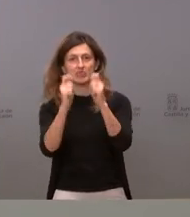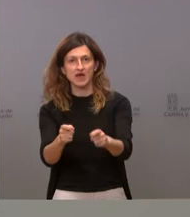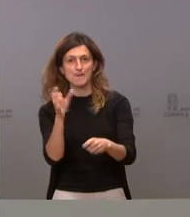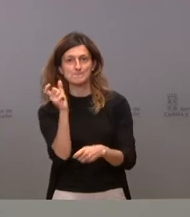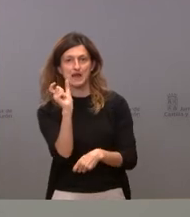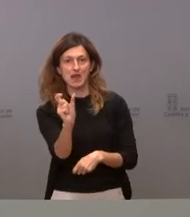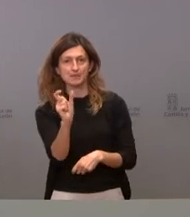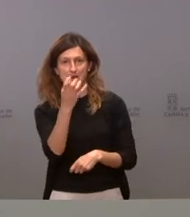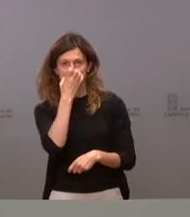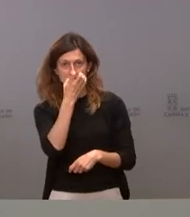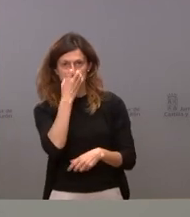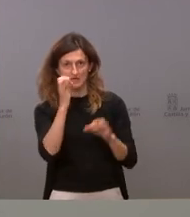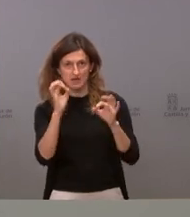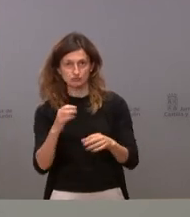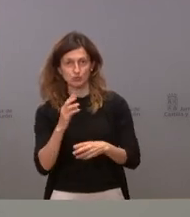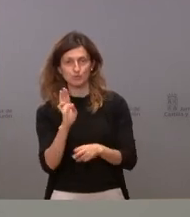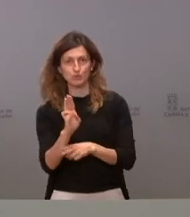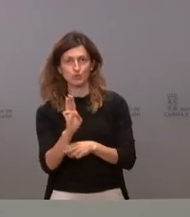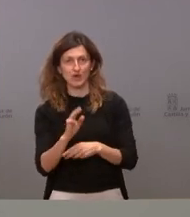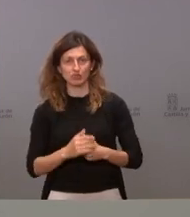a un procurador